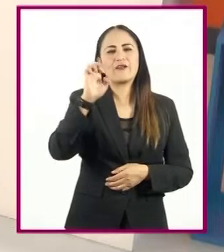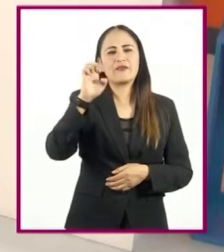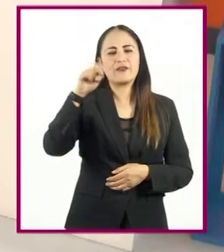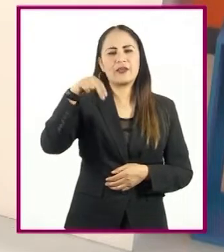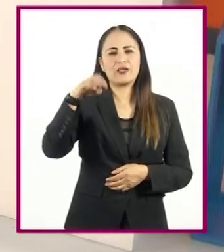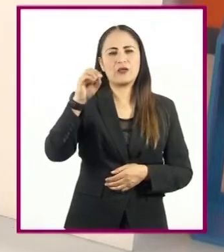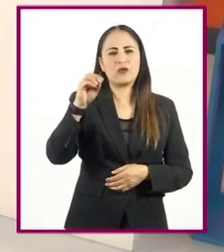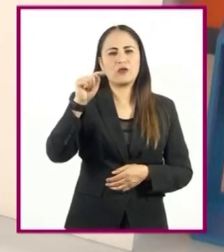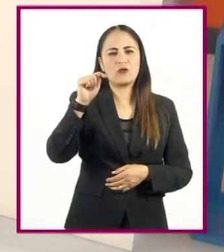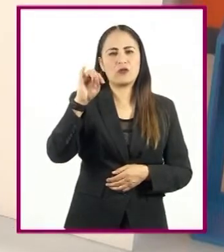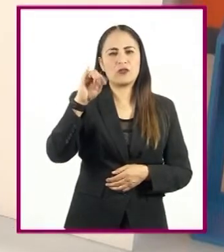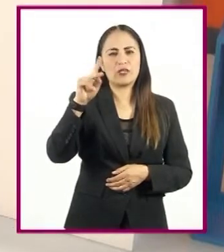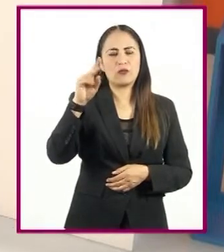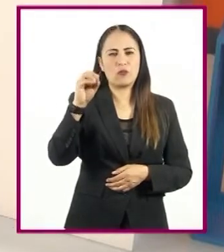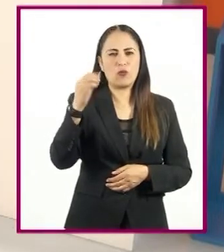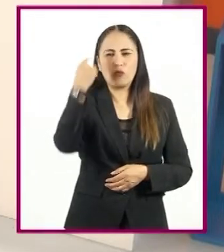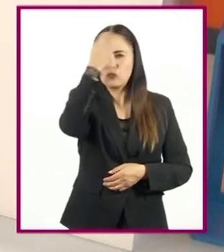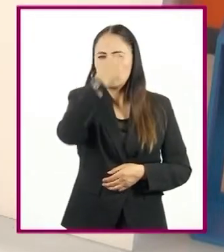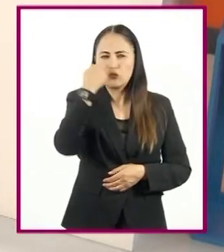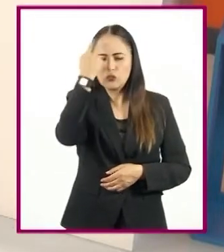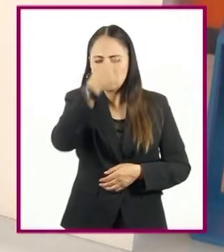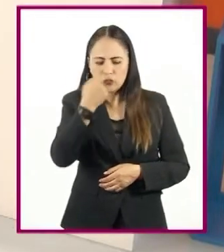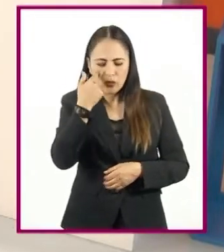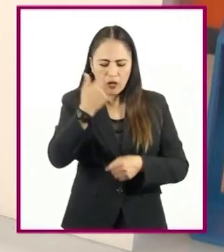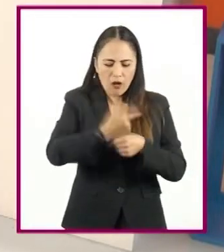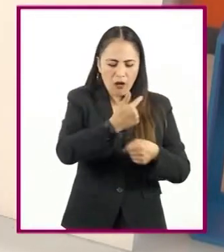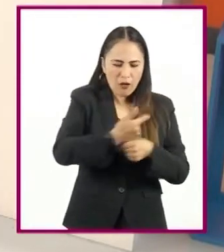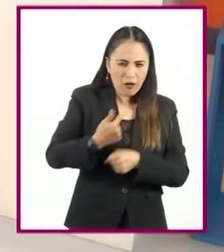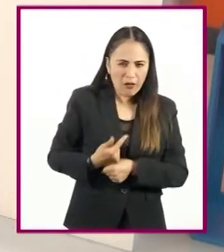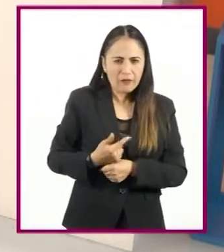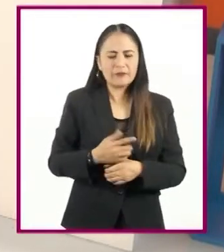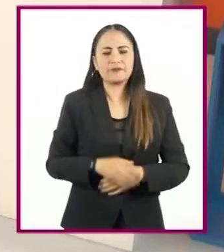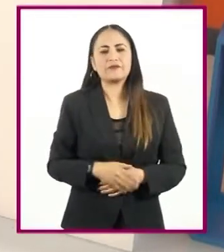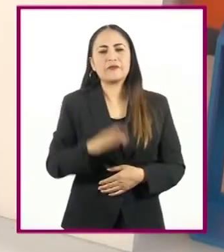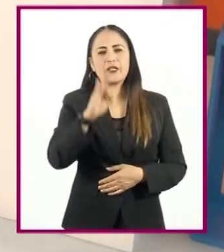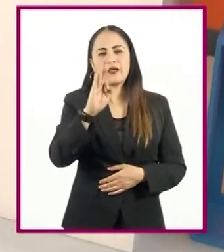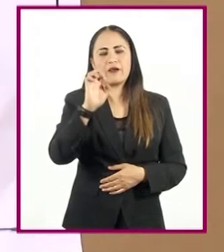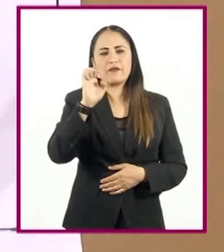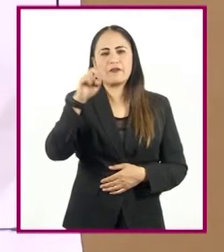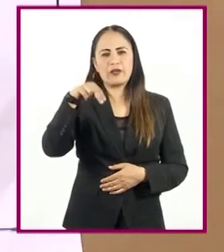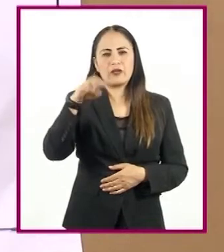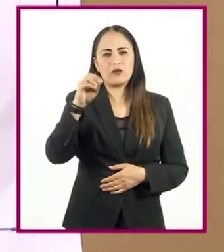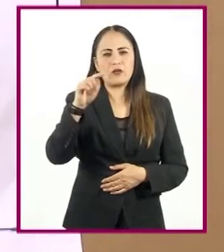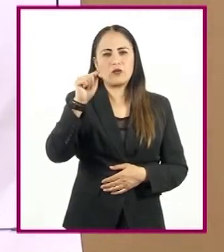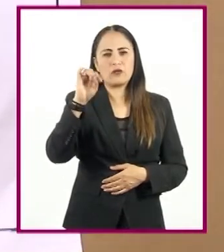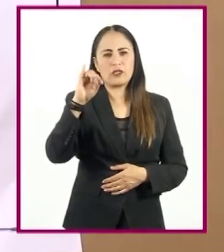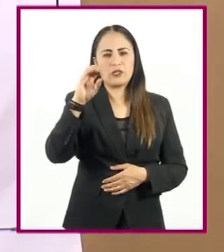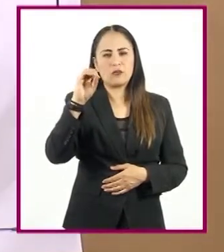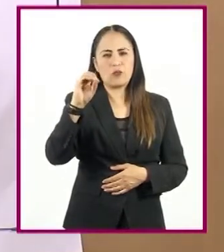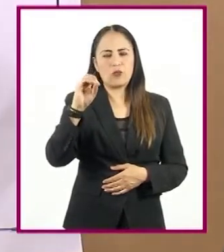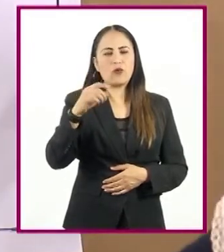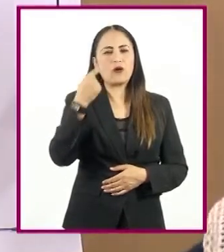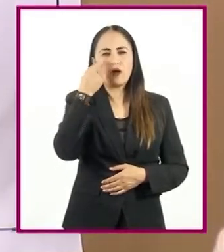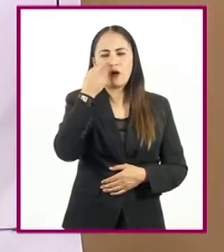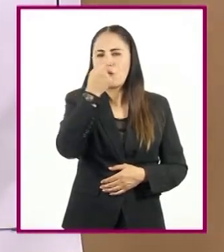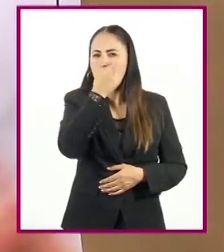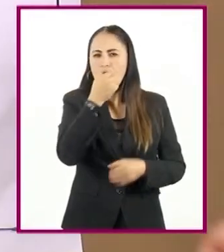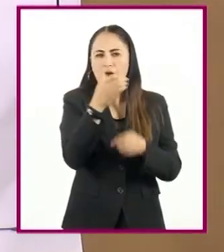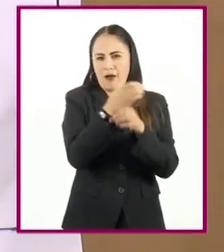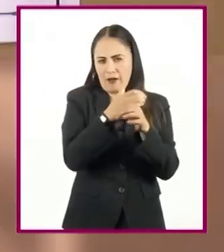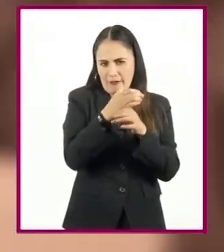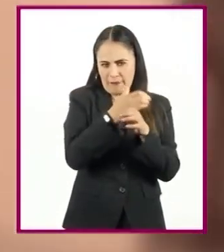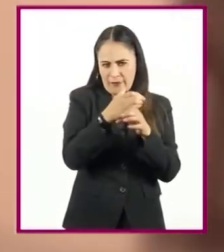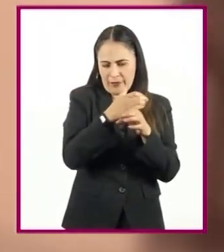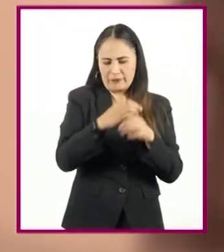que es la expresión física de los genes. Fenotipo, ojos de color café. Como